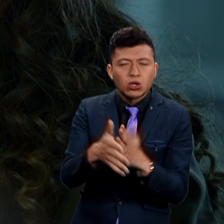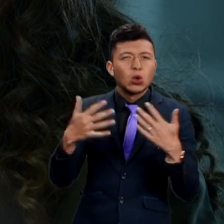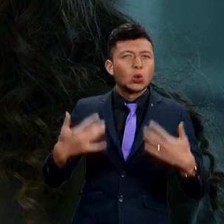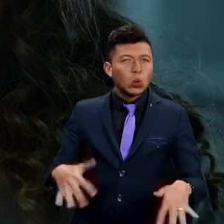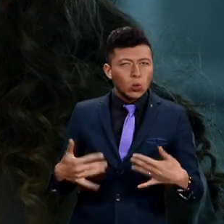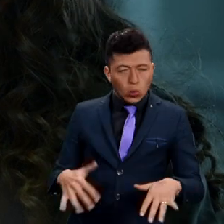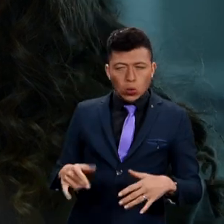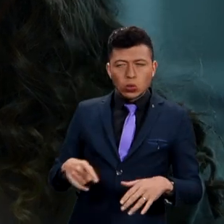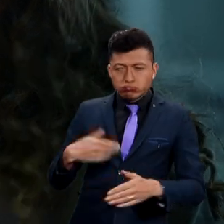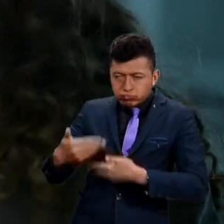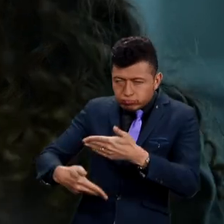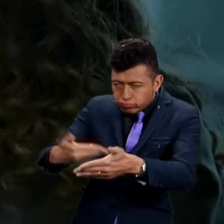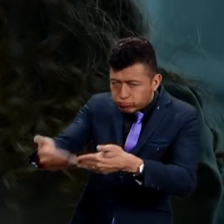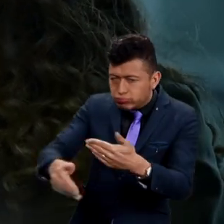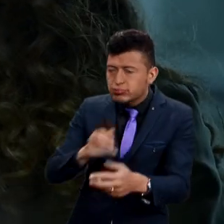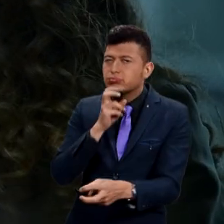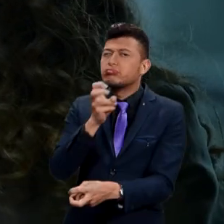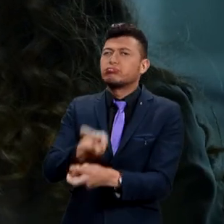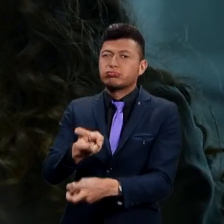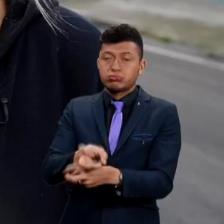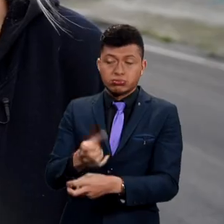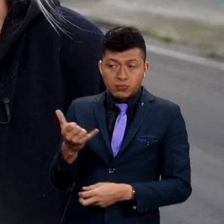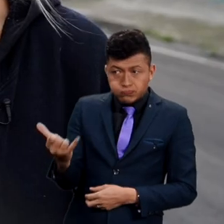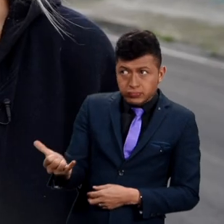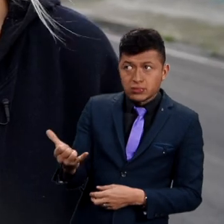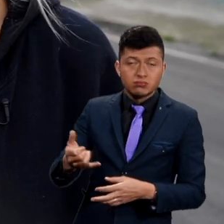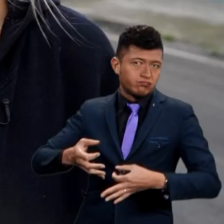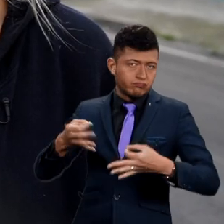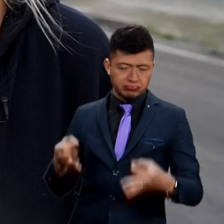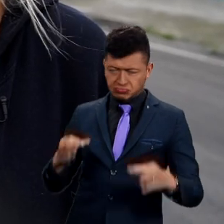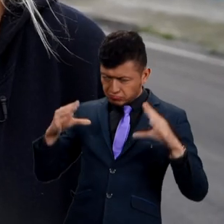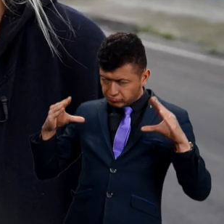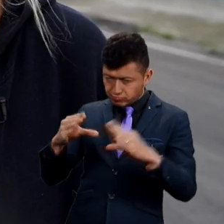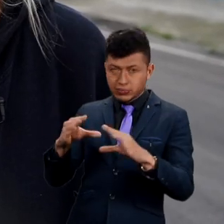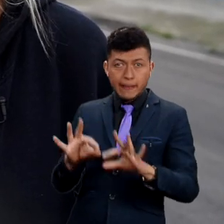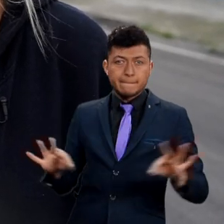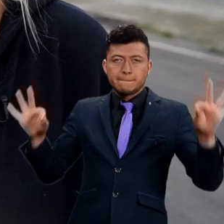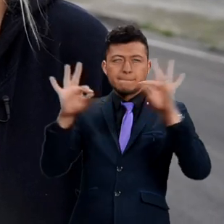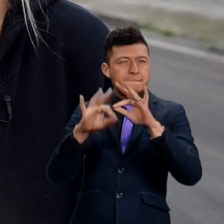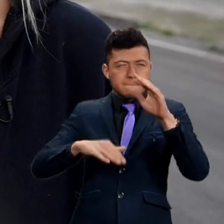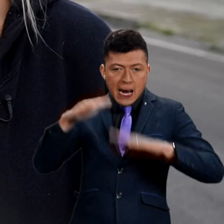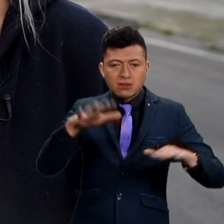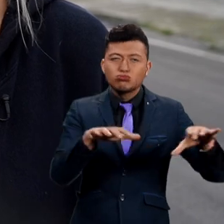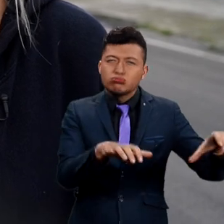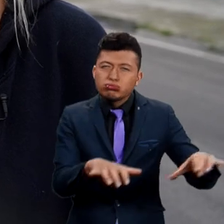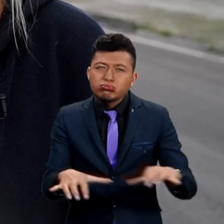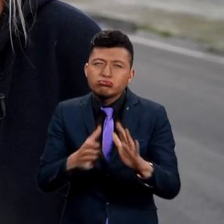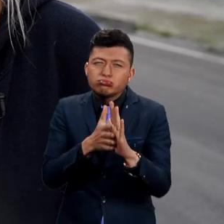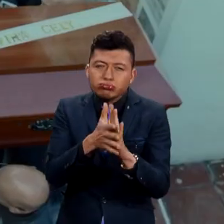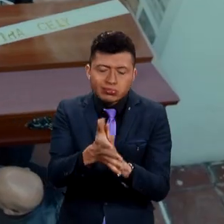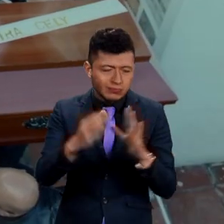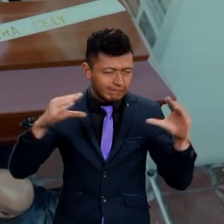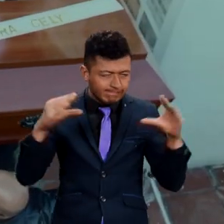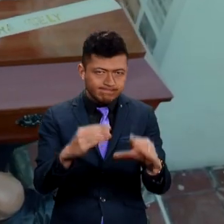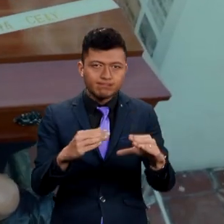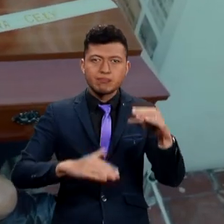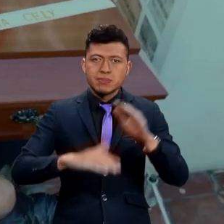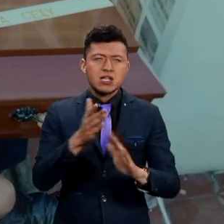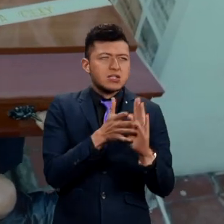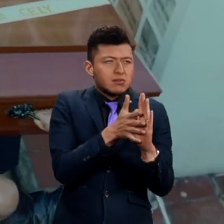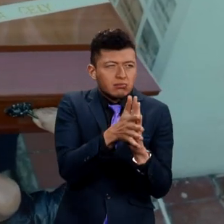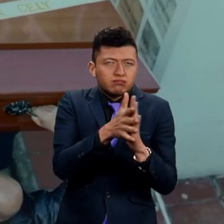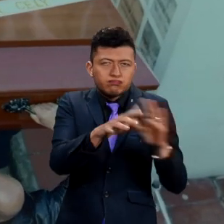espacios serían muy difíciles de desarrollar y les van a permitir poder centrarse en lo que es más importante, en las historias, les van a poder